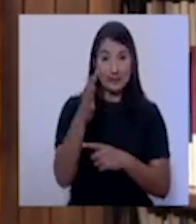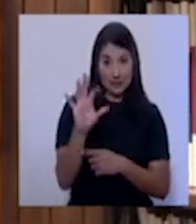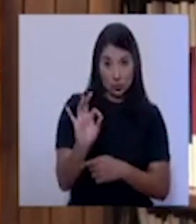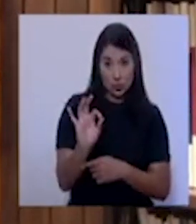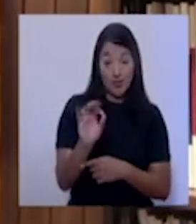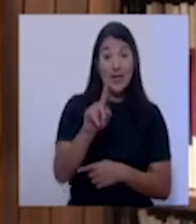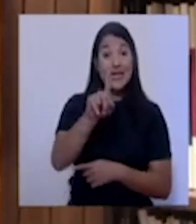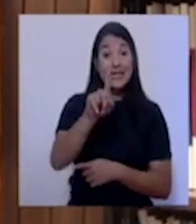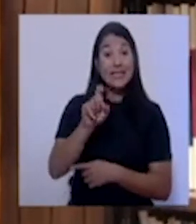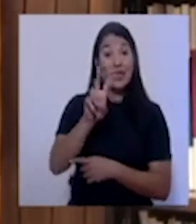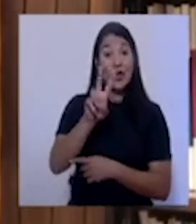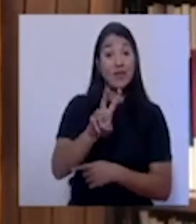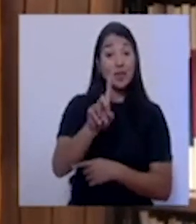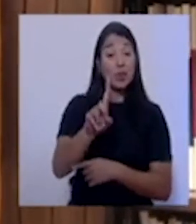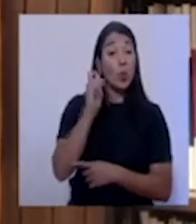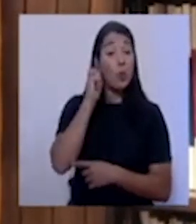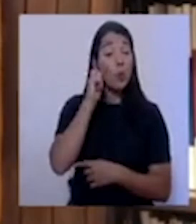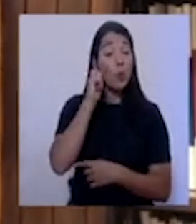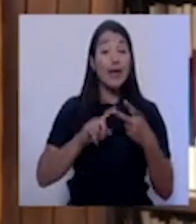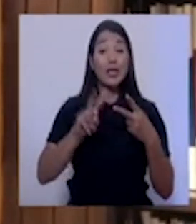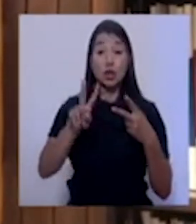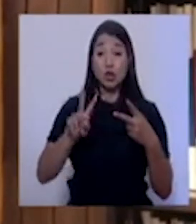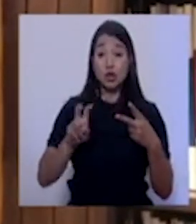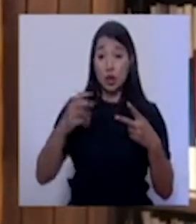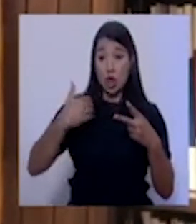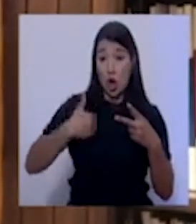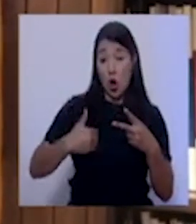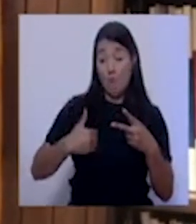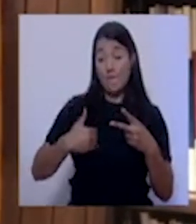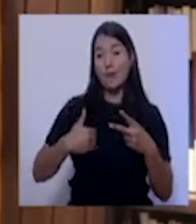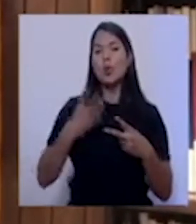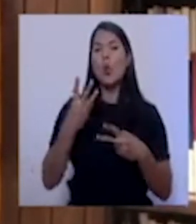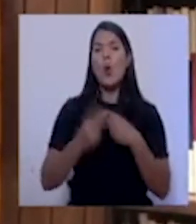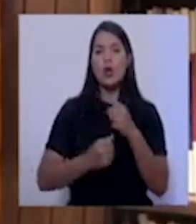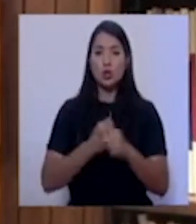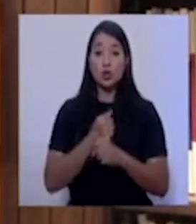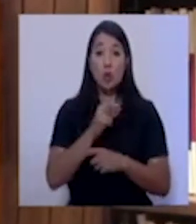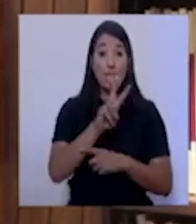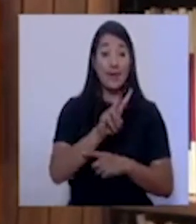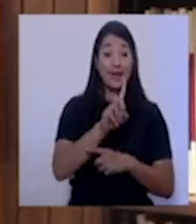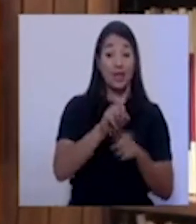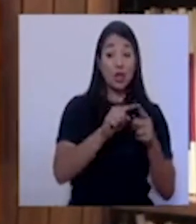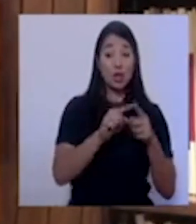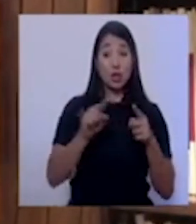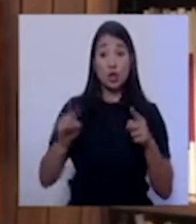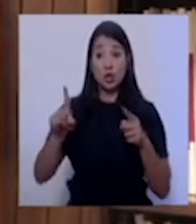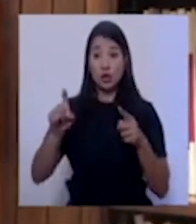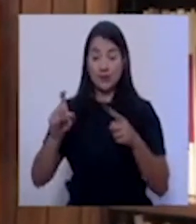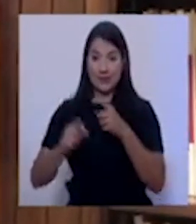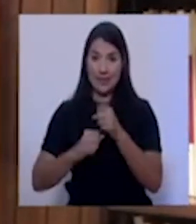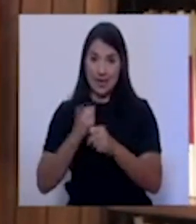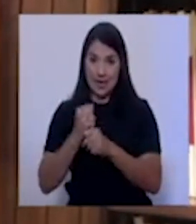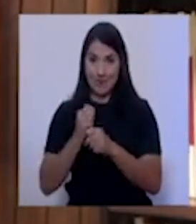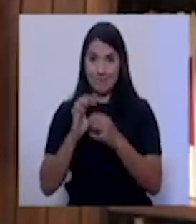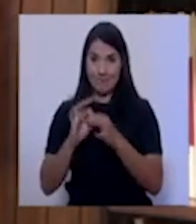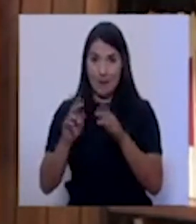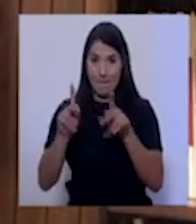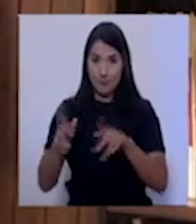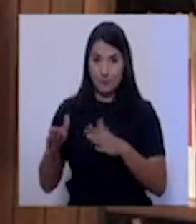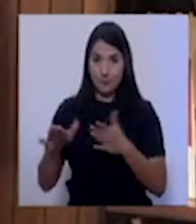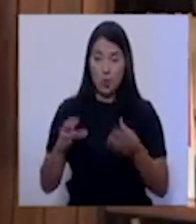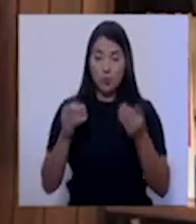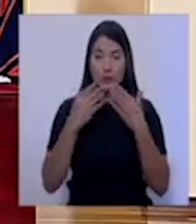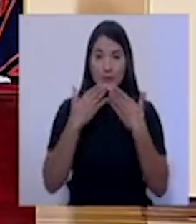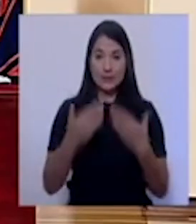121 mujeres y 200 hombres, con un rango de edad desde los 21 hasta los 100 años. Muchas gracias.